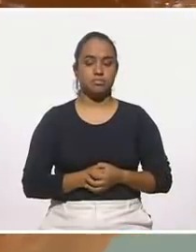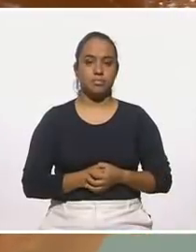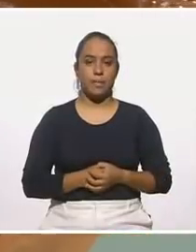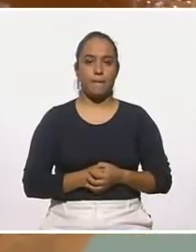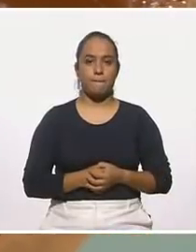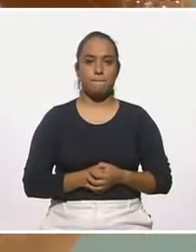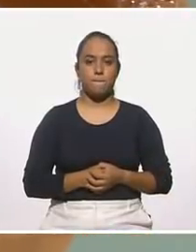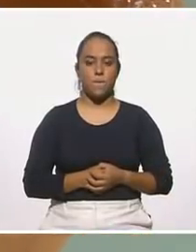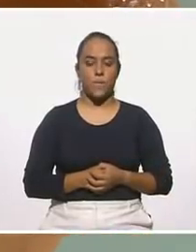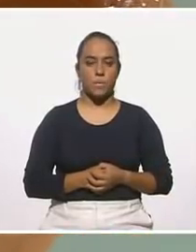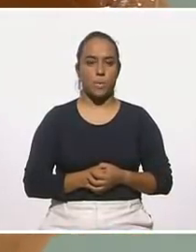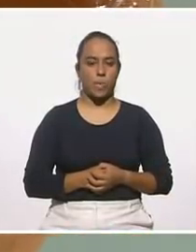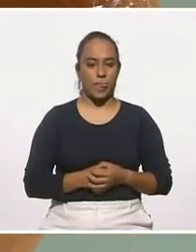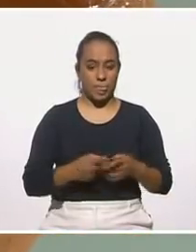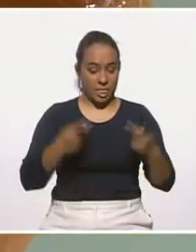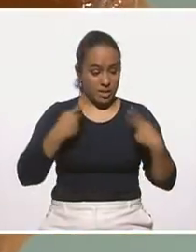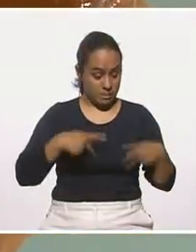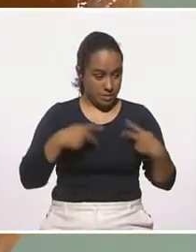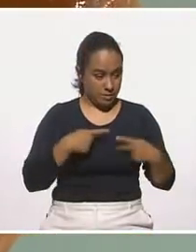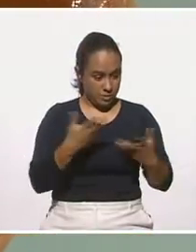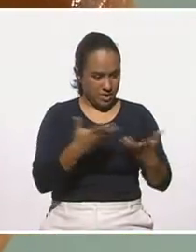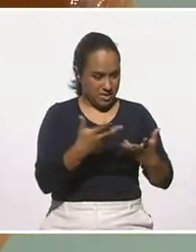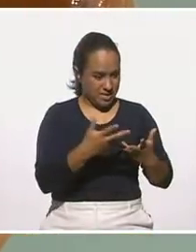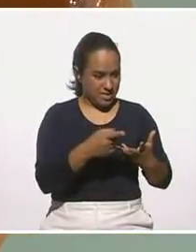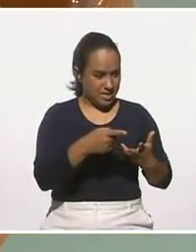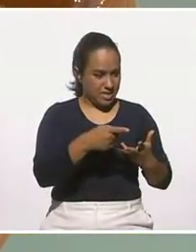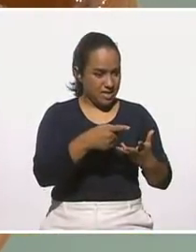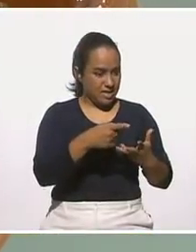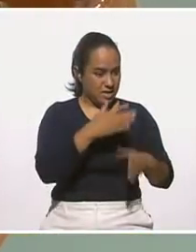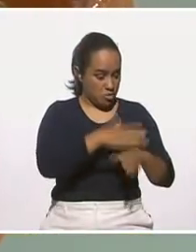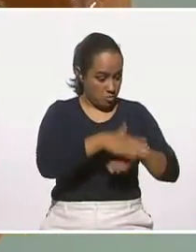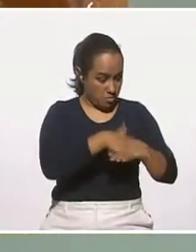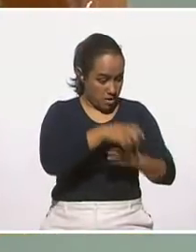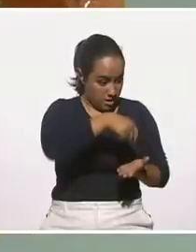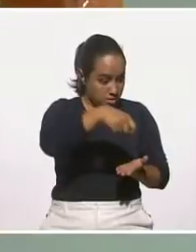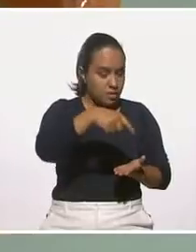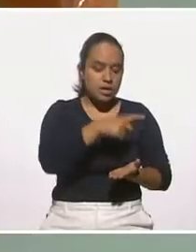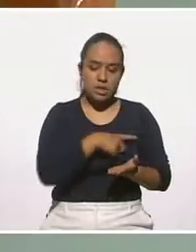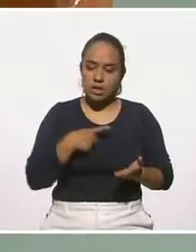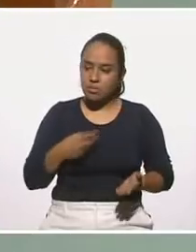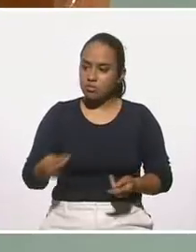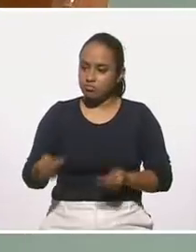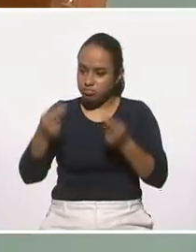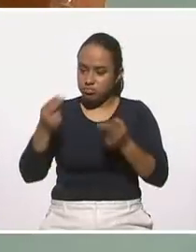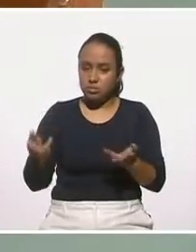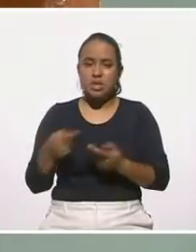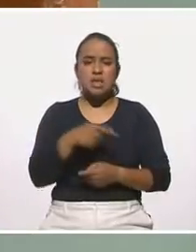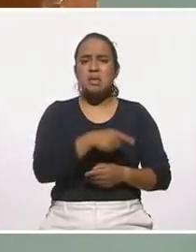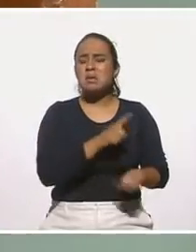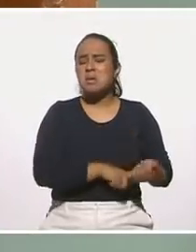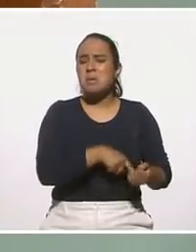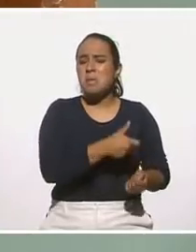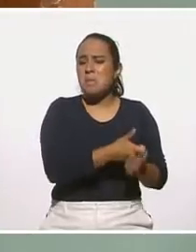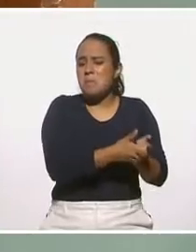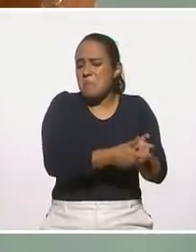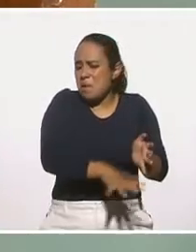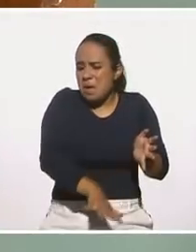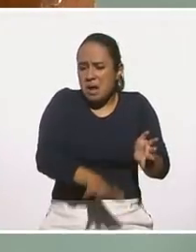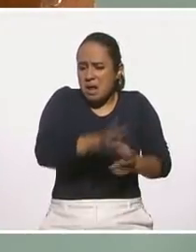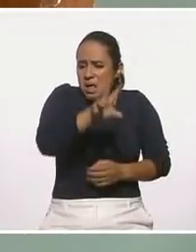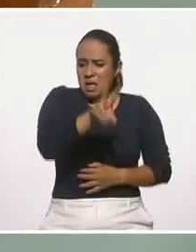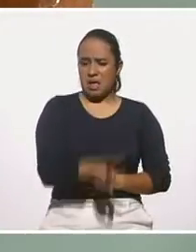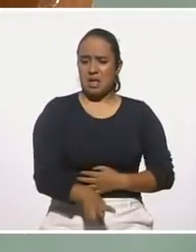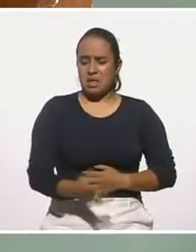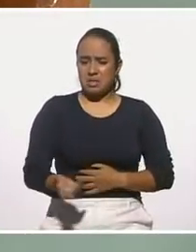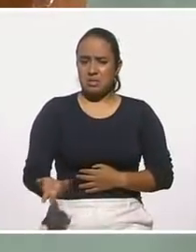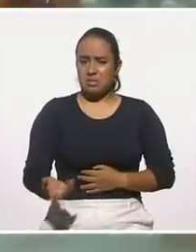los productores hagamos llegar a los mercados. Ok. Este producto es muy económico, bastante económico. Cuando